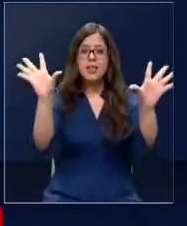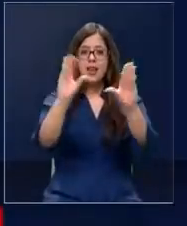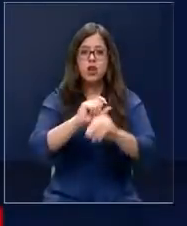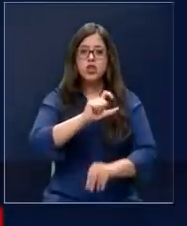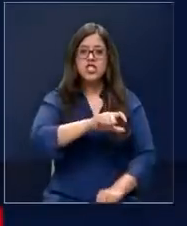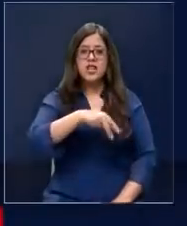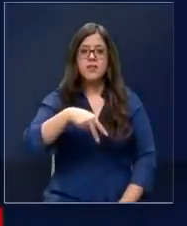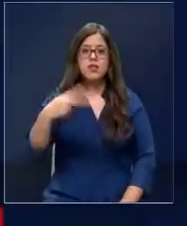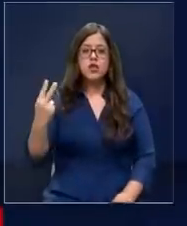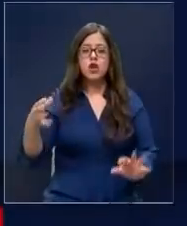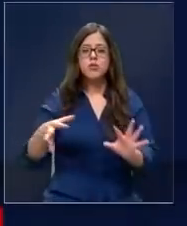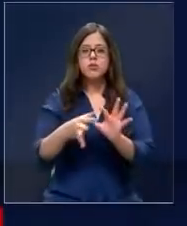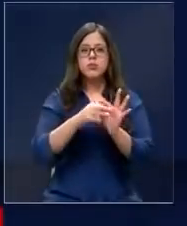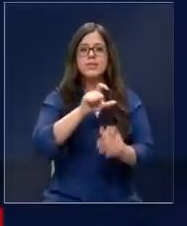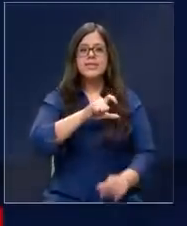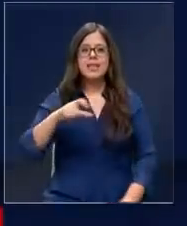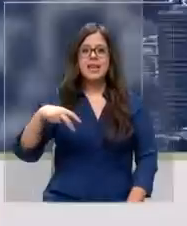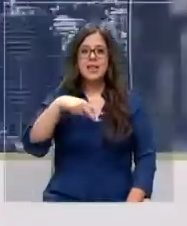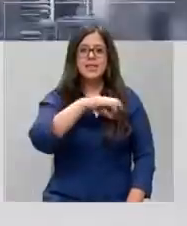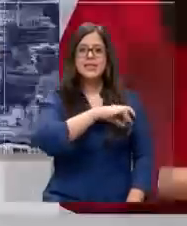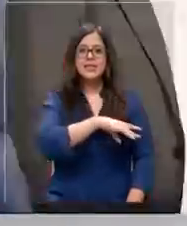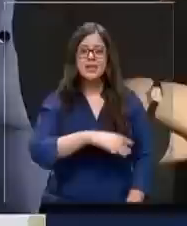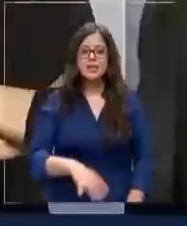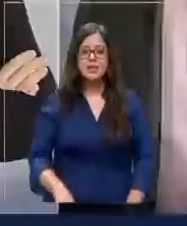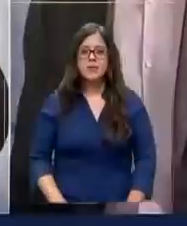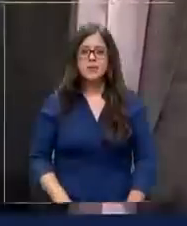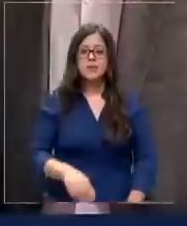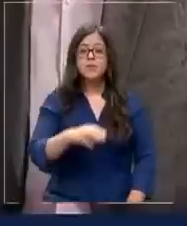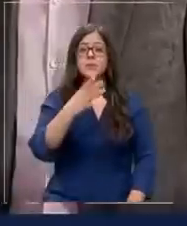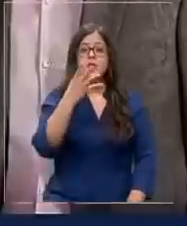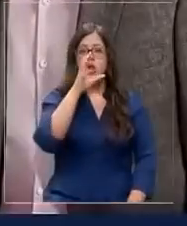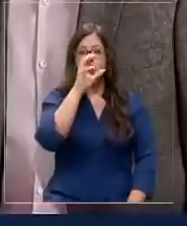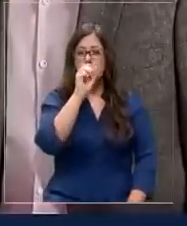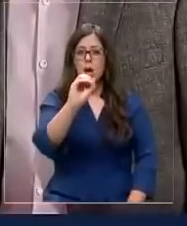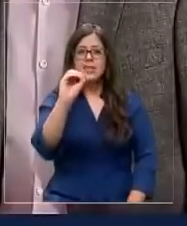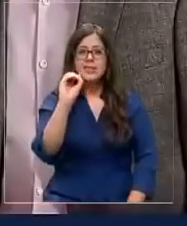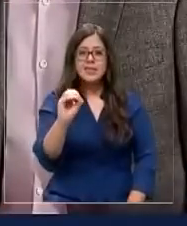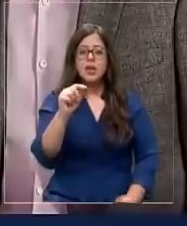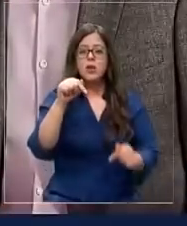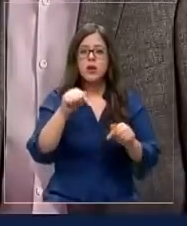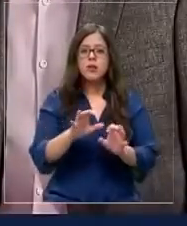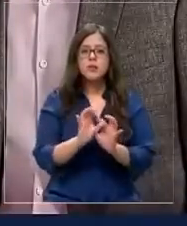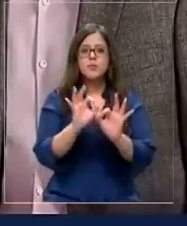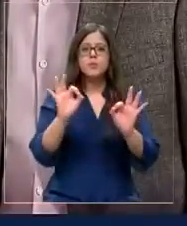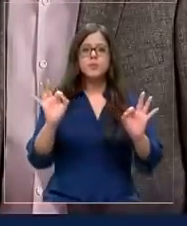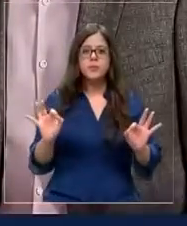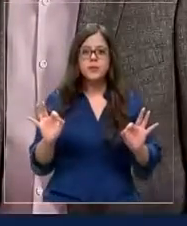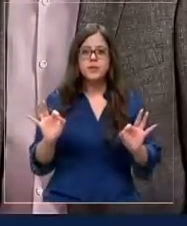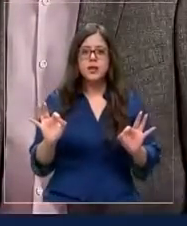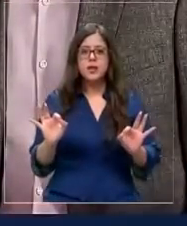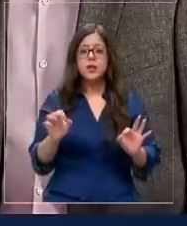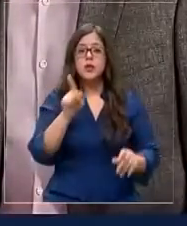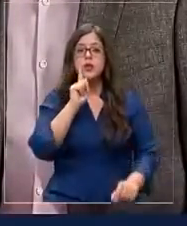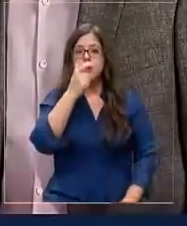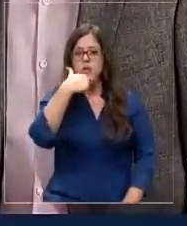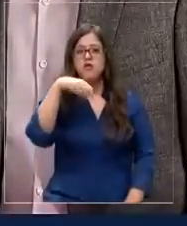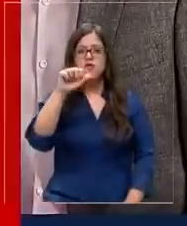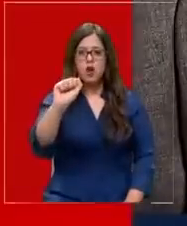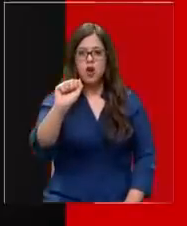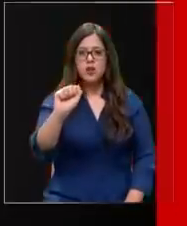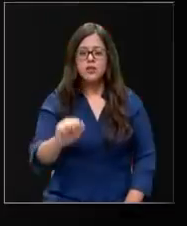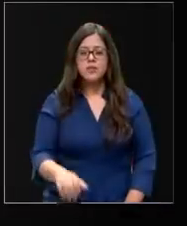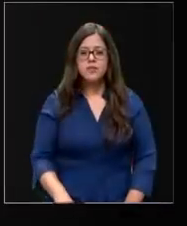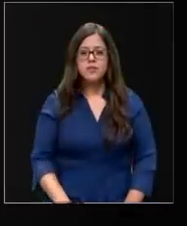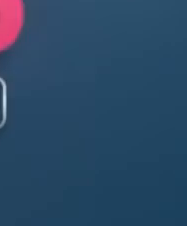por Chilevisión y CNN Chile. Tolerancia Cero, en exclusiva, con Gabriel Boric.